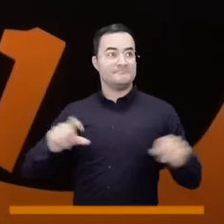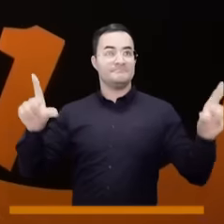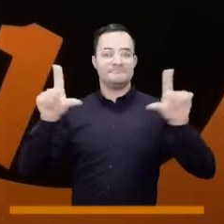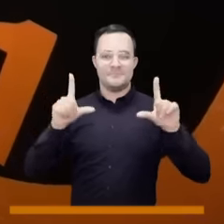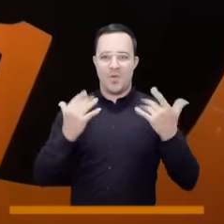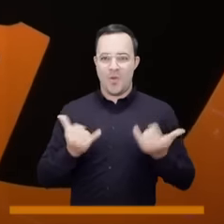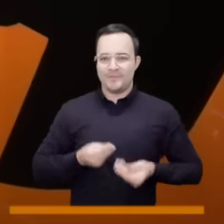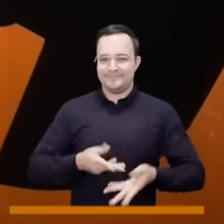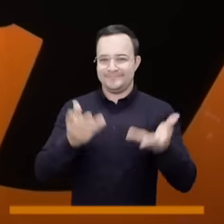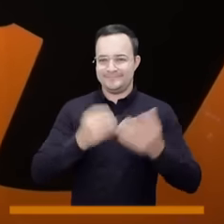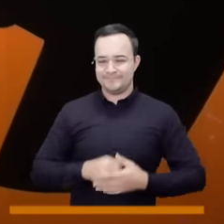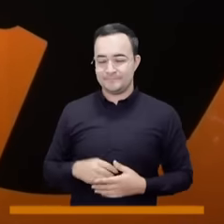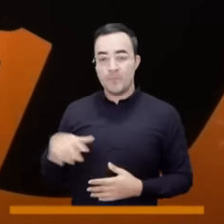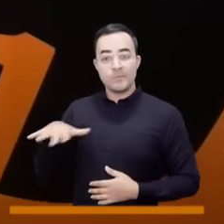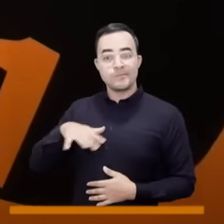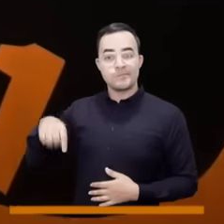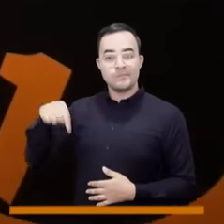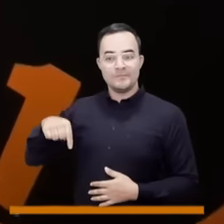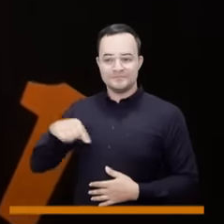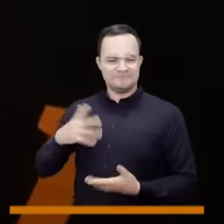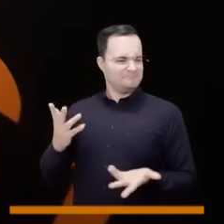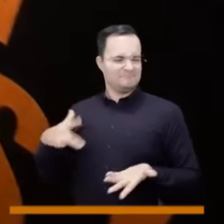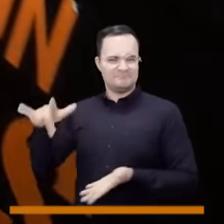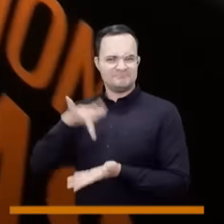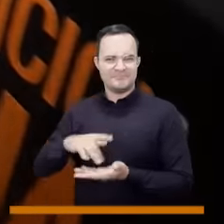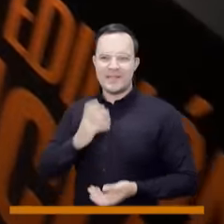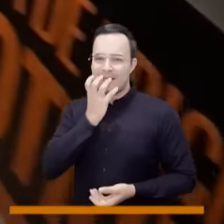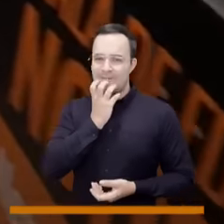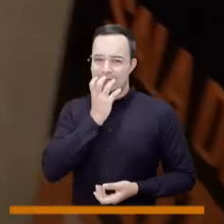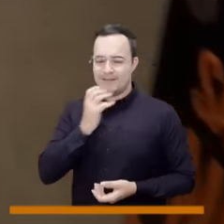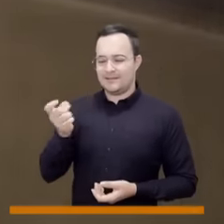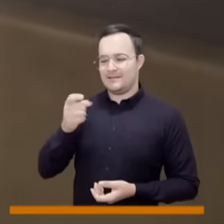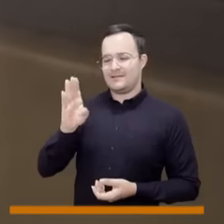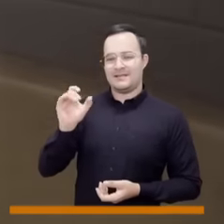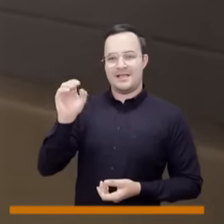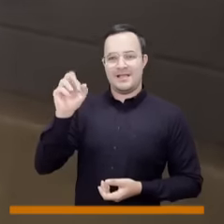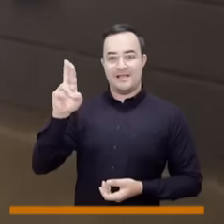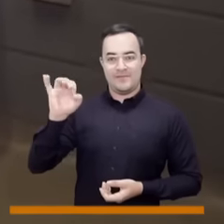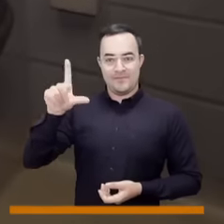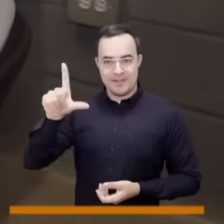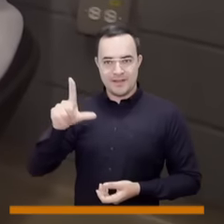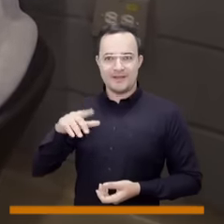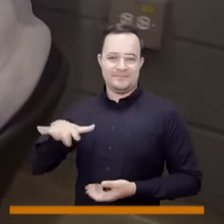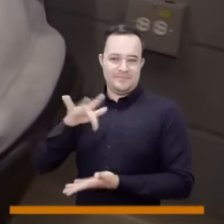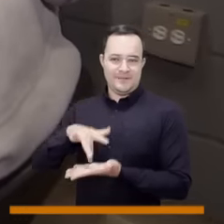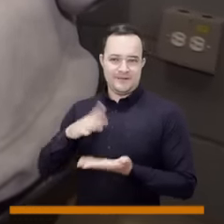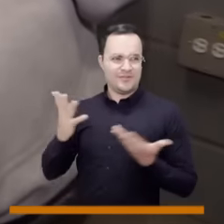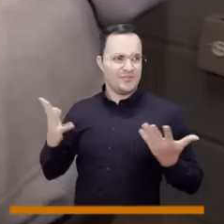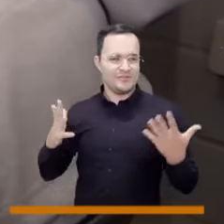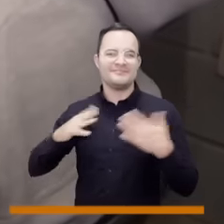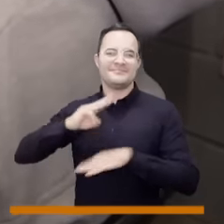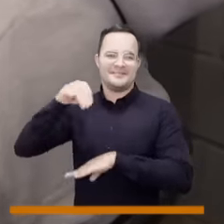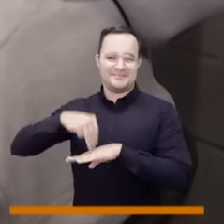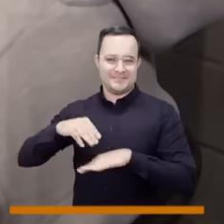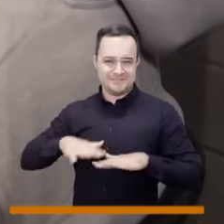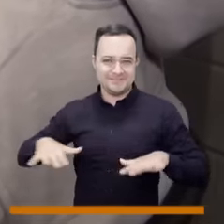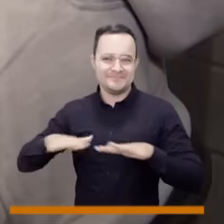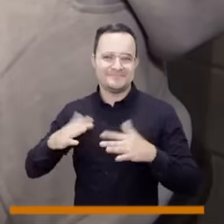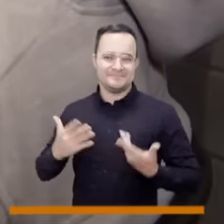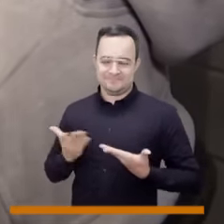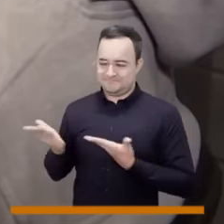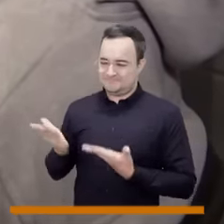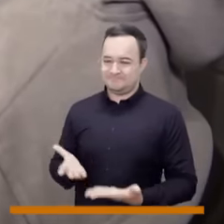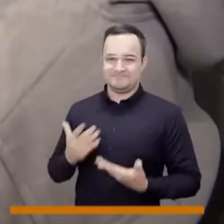Medellín. Hoy continuamos desde nuestro canal Parque Gabriel García Márquez, la sede de esta casa